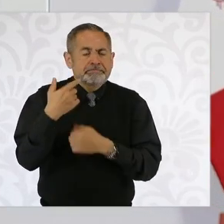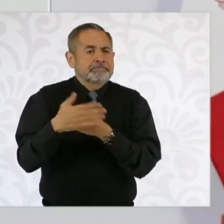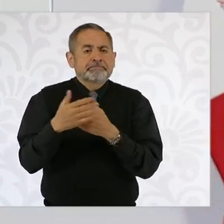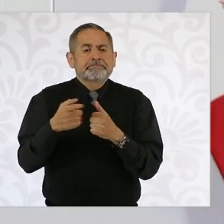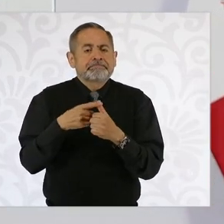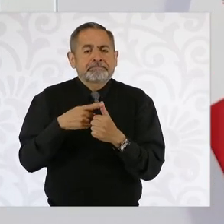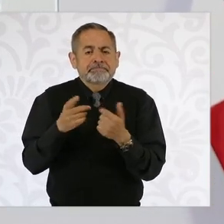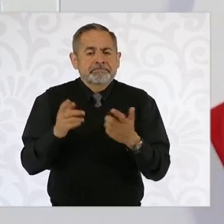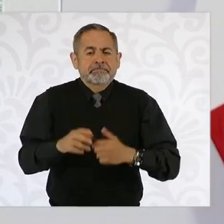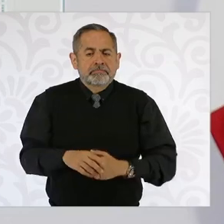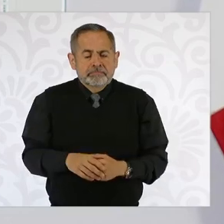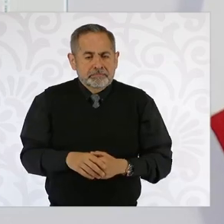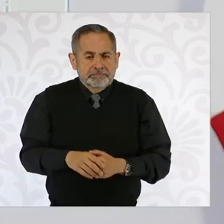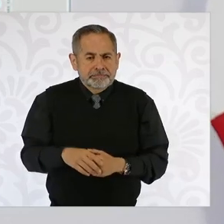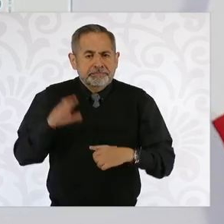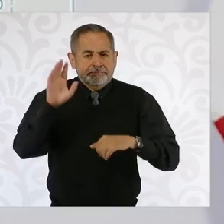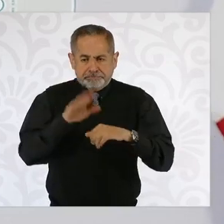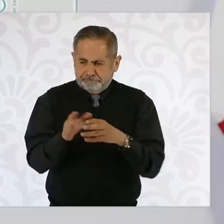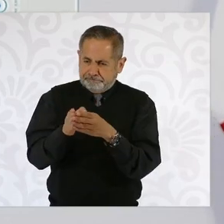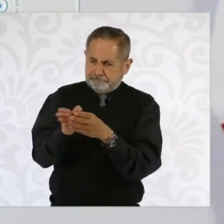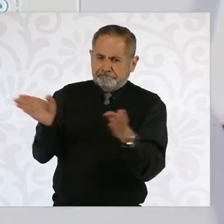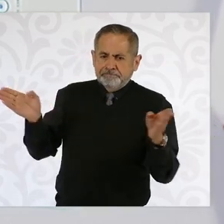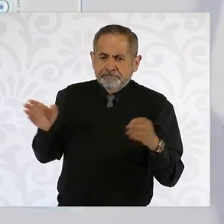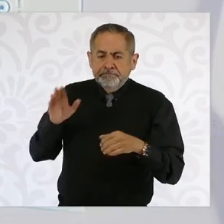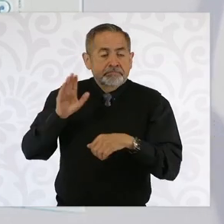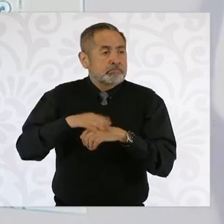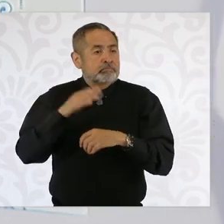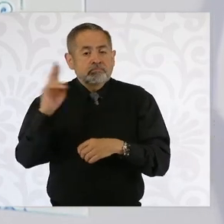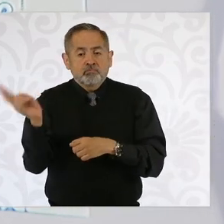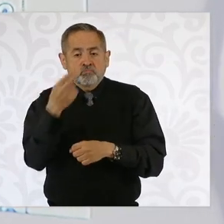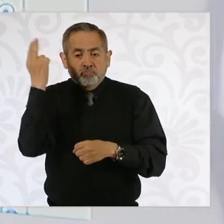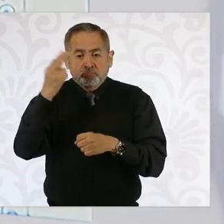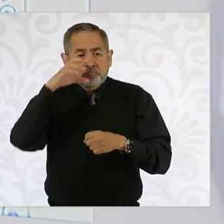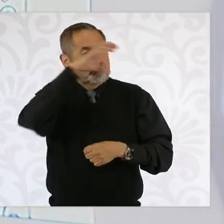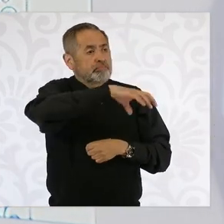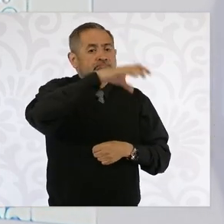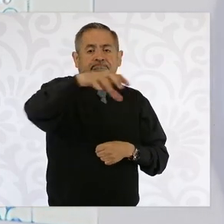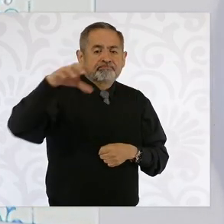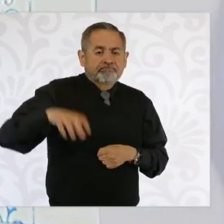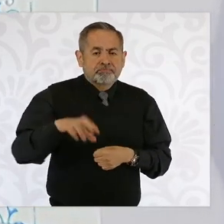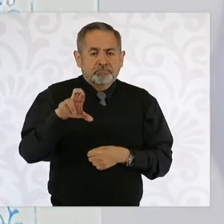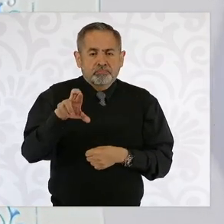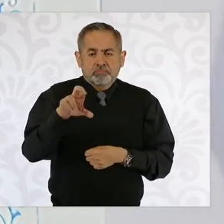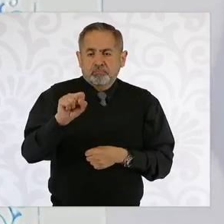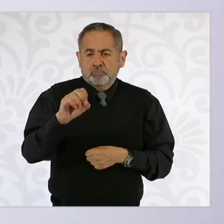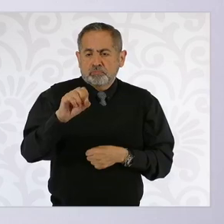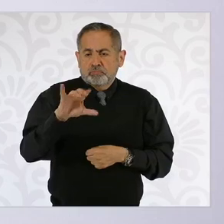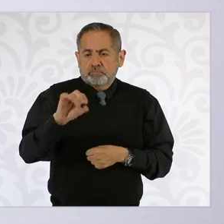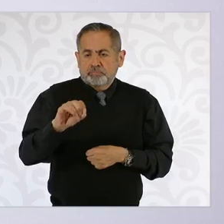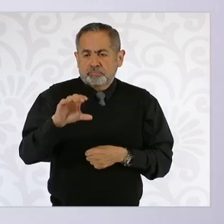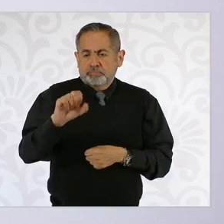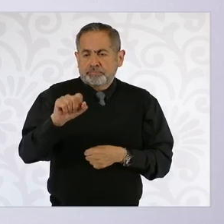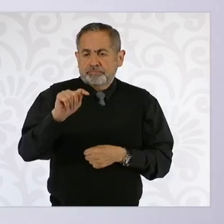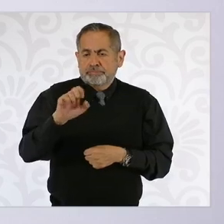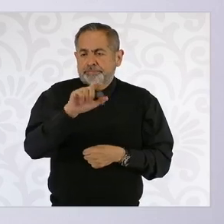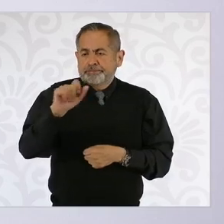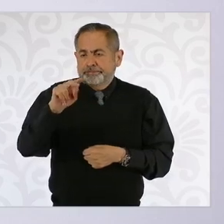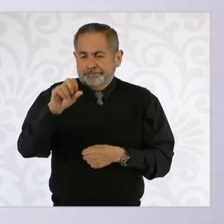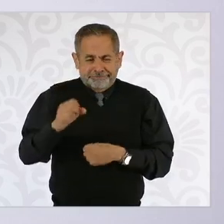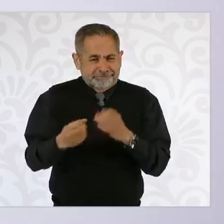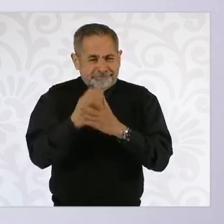Primero, ampliar las universidades Rosario Castellanos, la Universidad Nacional Rosario Castellanos,